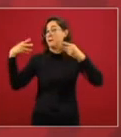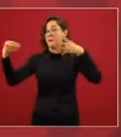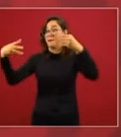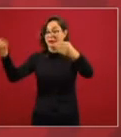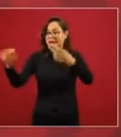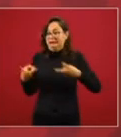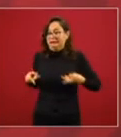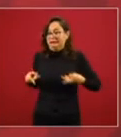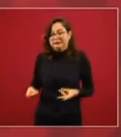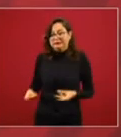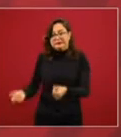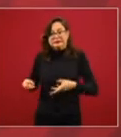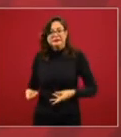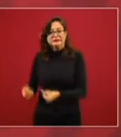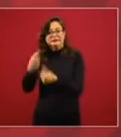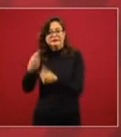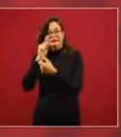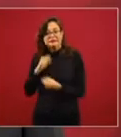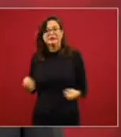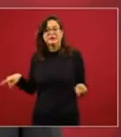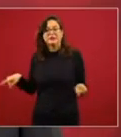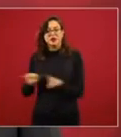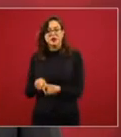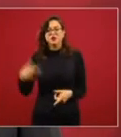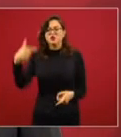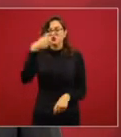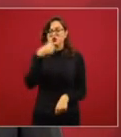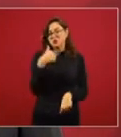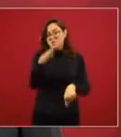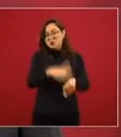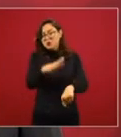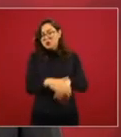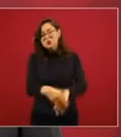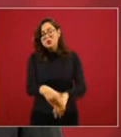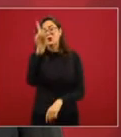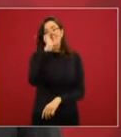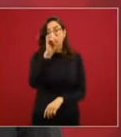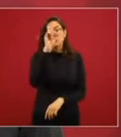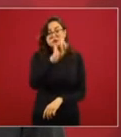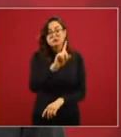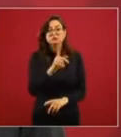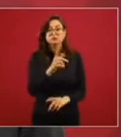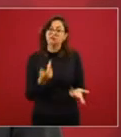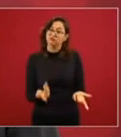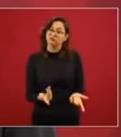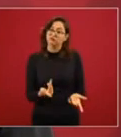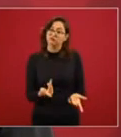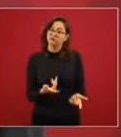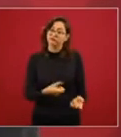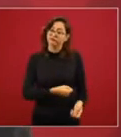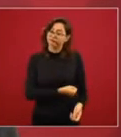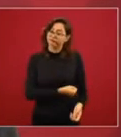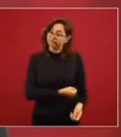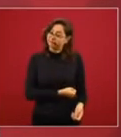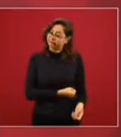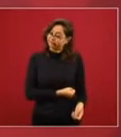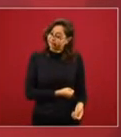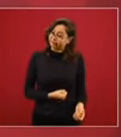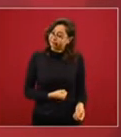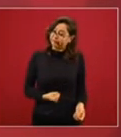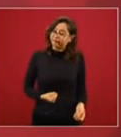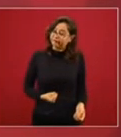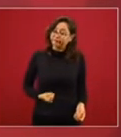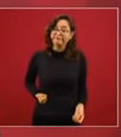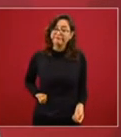que les recomendé pues que se haga un esfuerzo para no